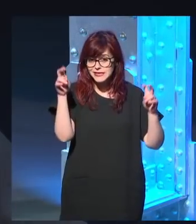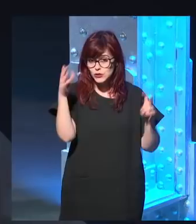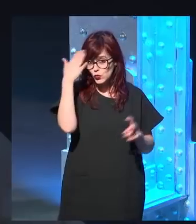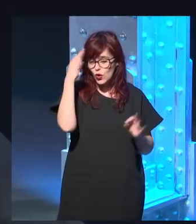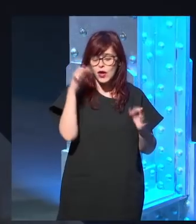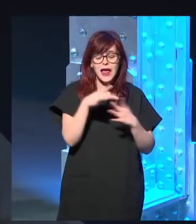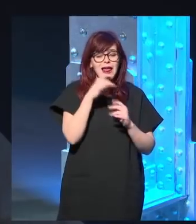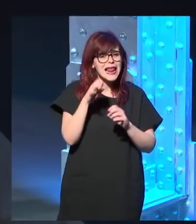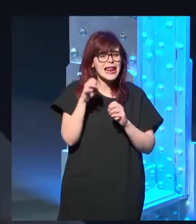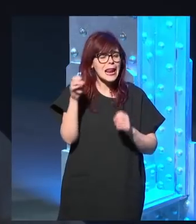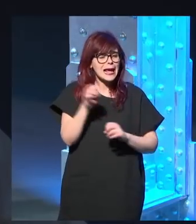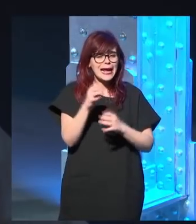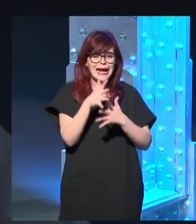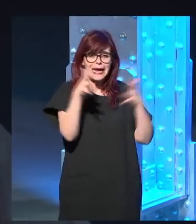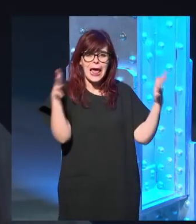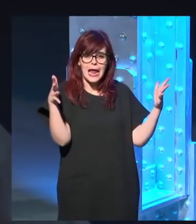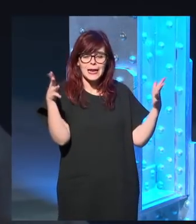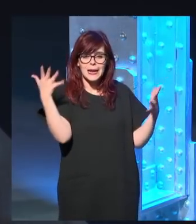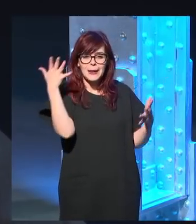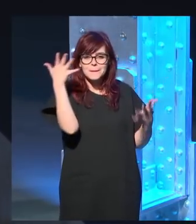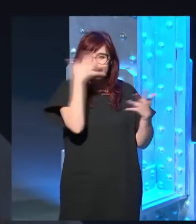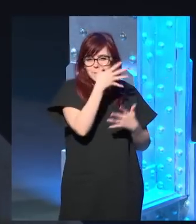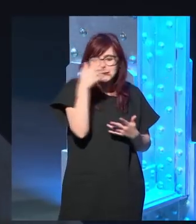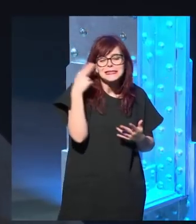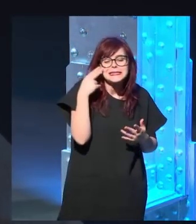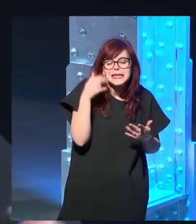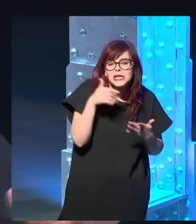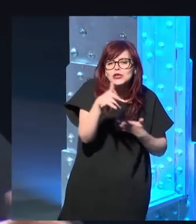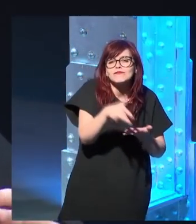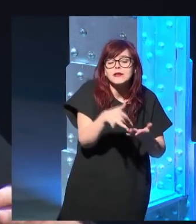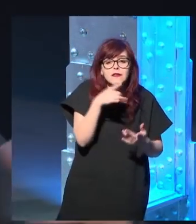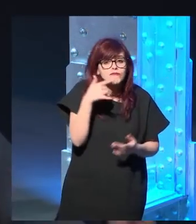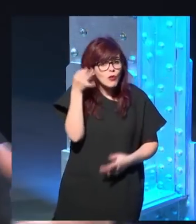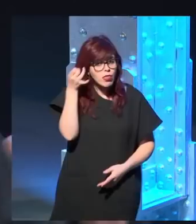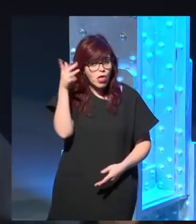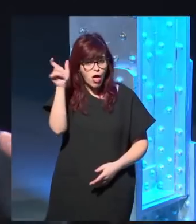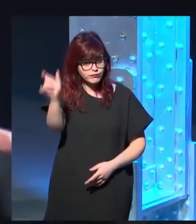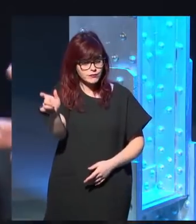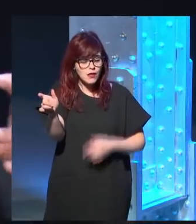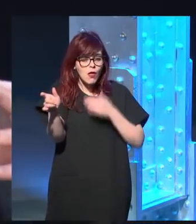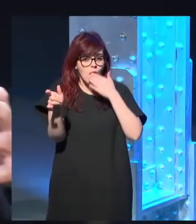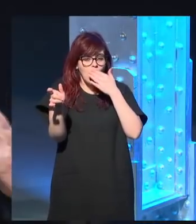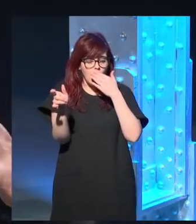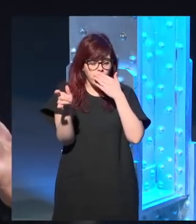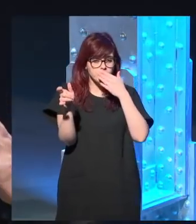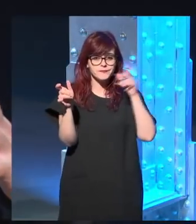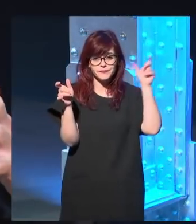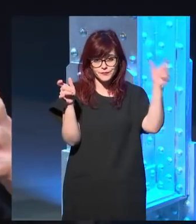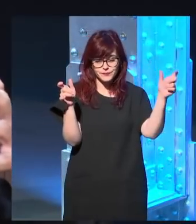el gran misterio y una idea es decir la idea y el título eran lo mismo ¿no?